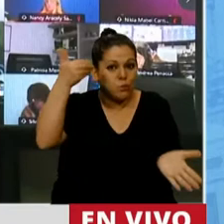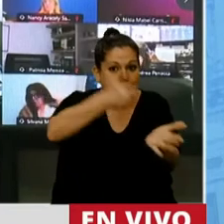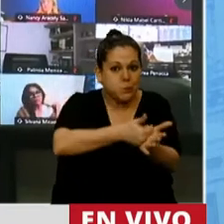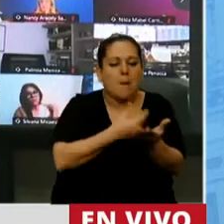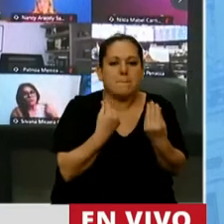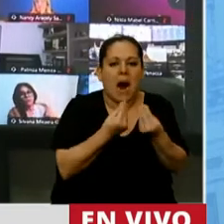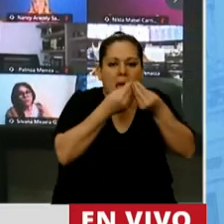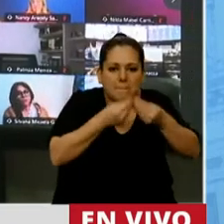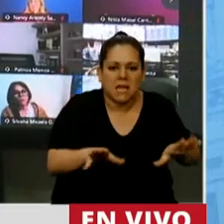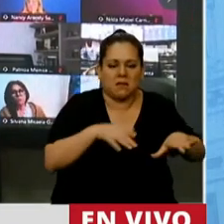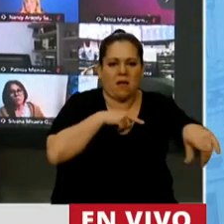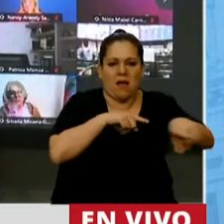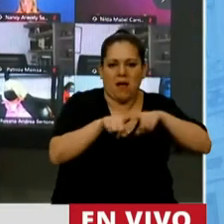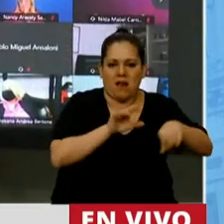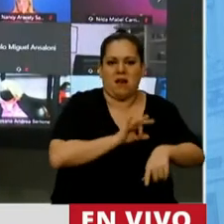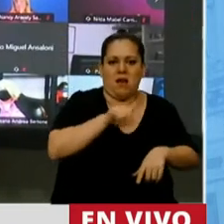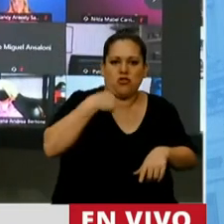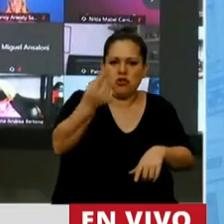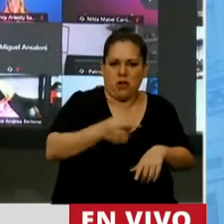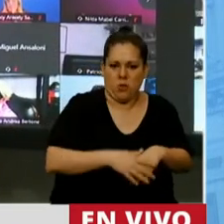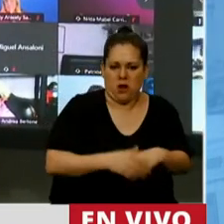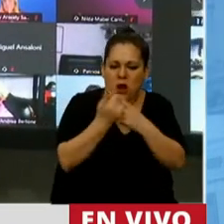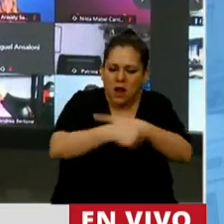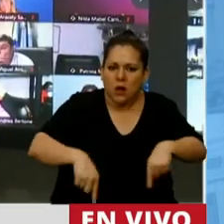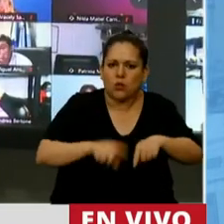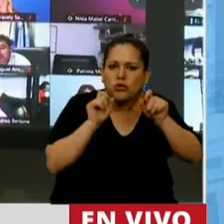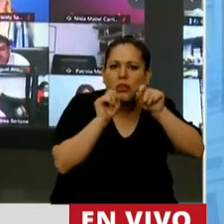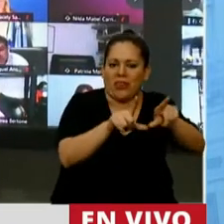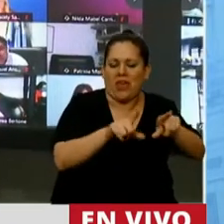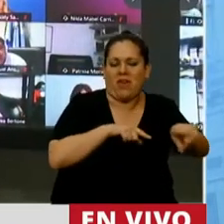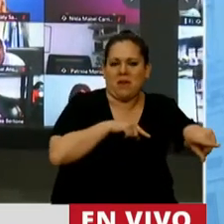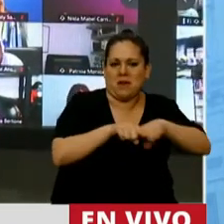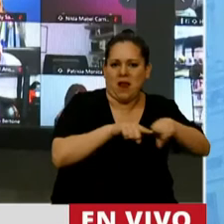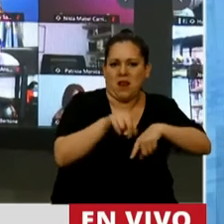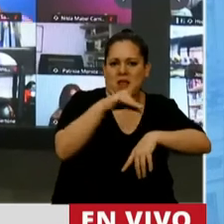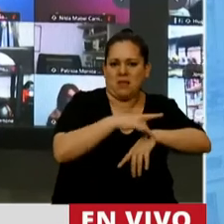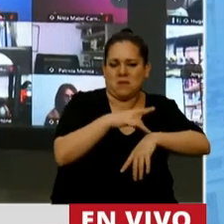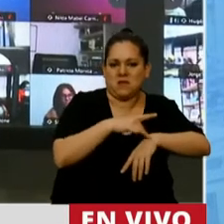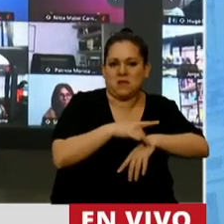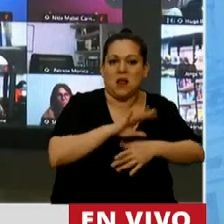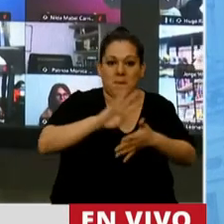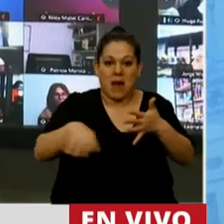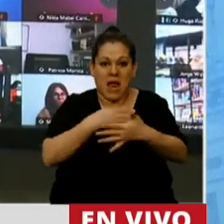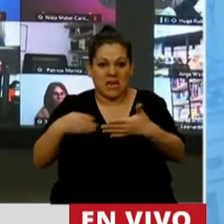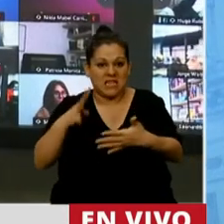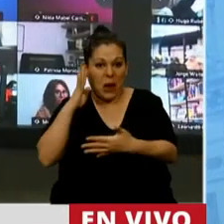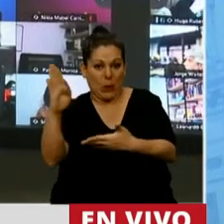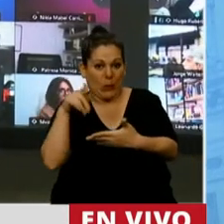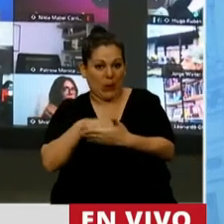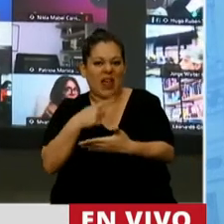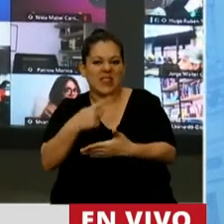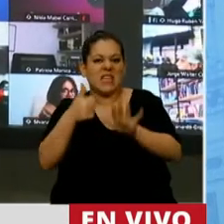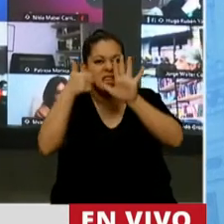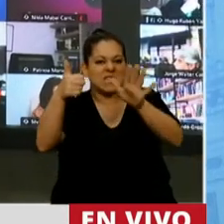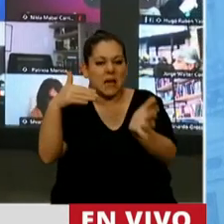el año que viene los recursos humanos para la carrera de medicina y se le ha asignado en la planilla B 6 millones de